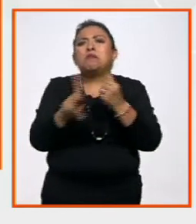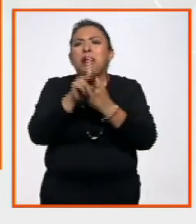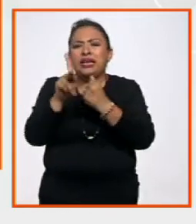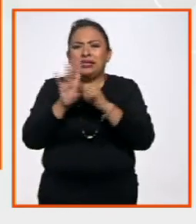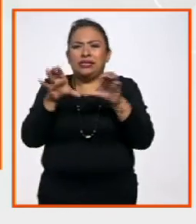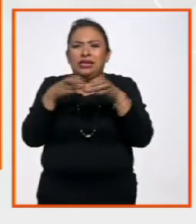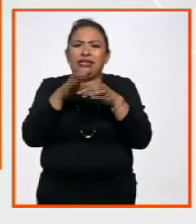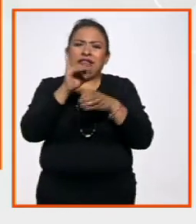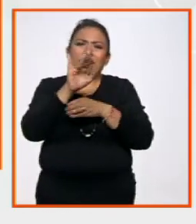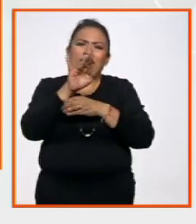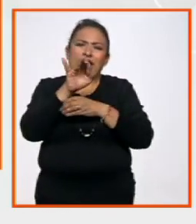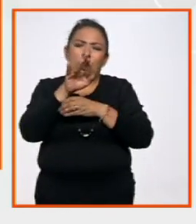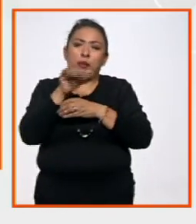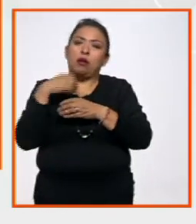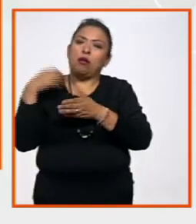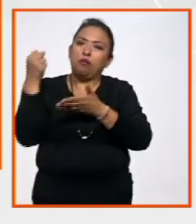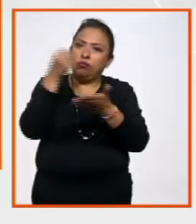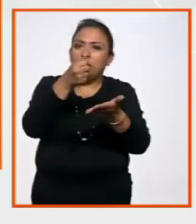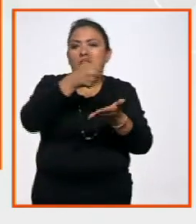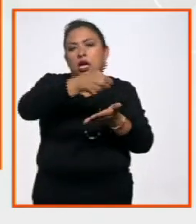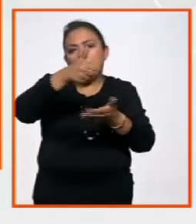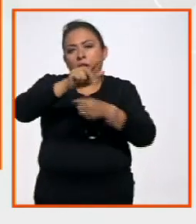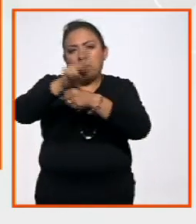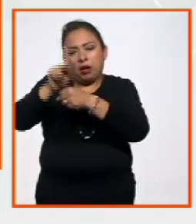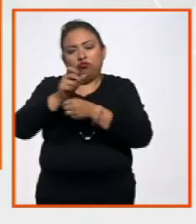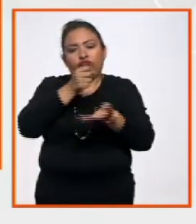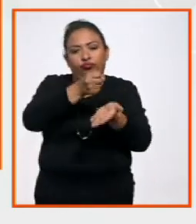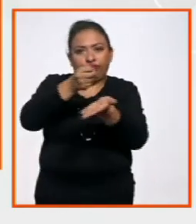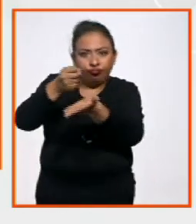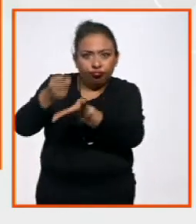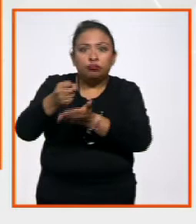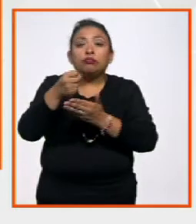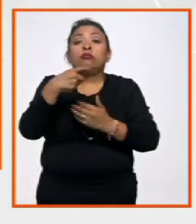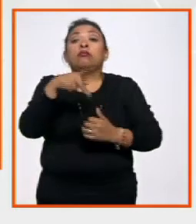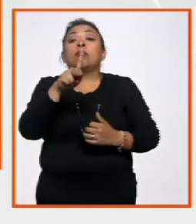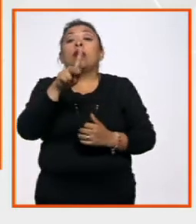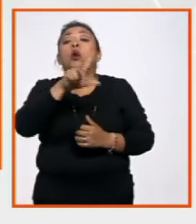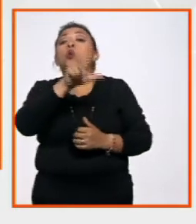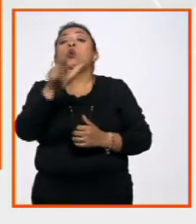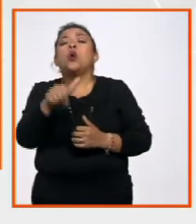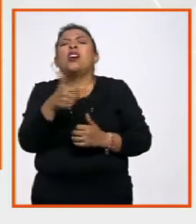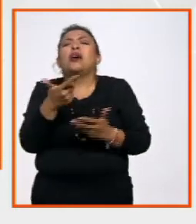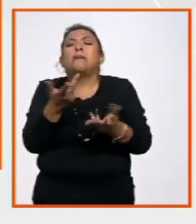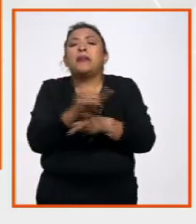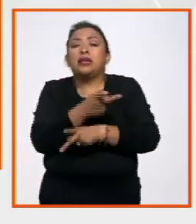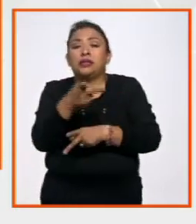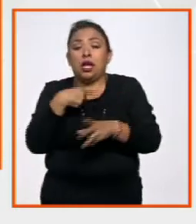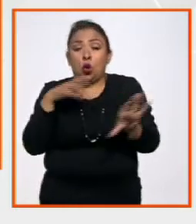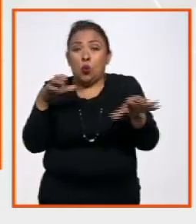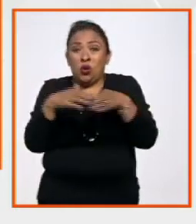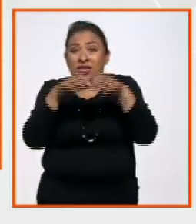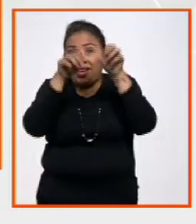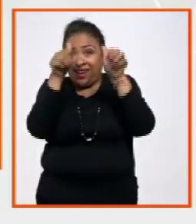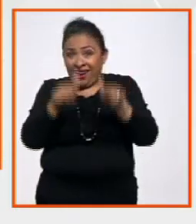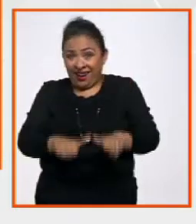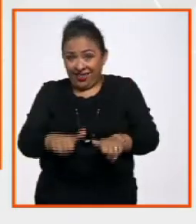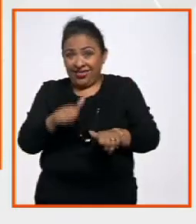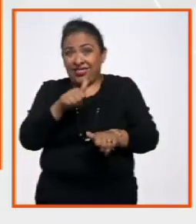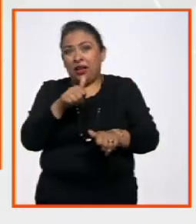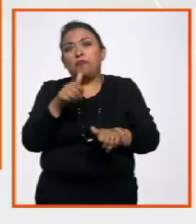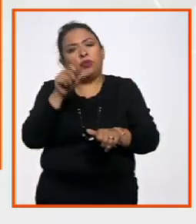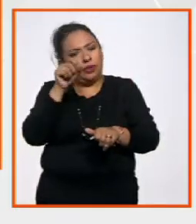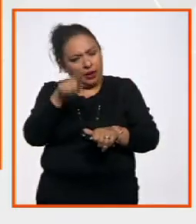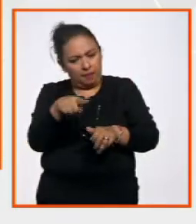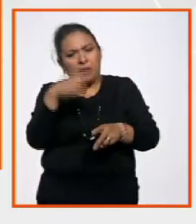iberoamericana aportan recursos cada uno según sus posibilidades, pero a fin de cuentas lo que ocurre es que la comunidad artística de esta región,